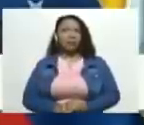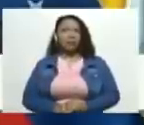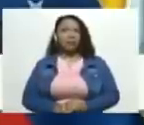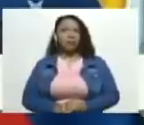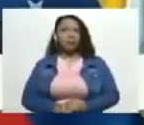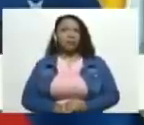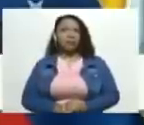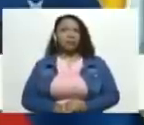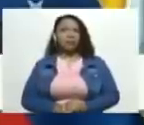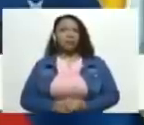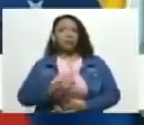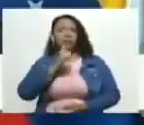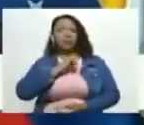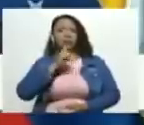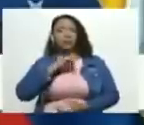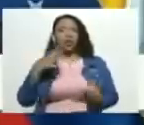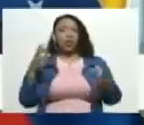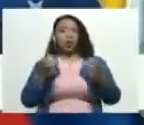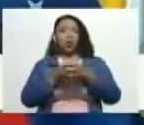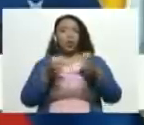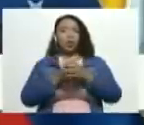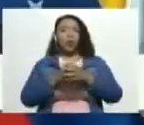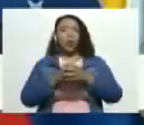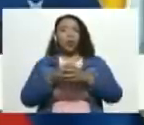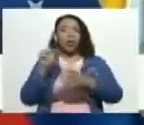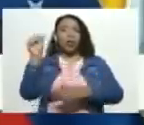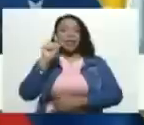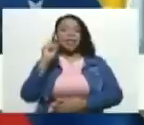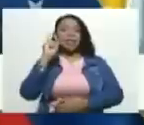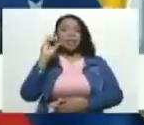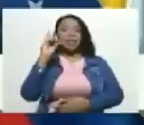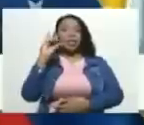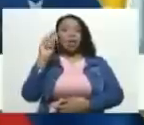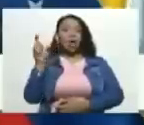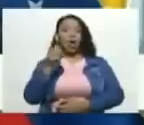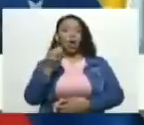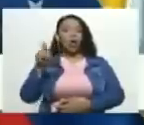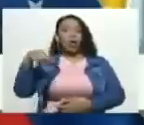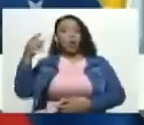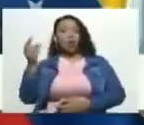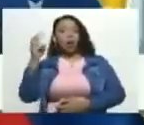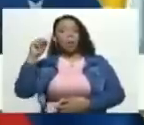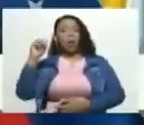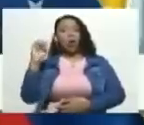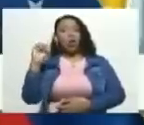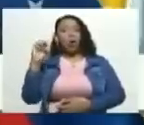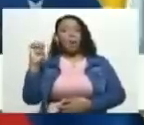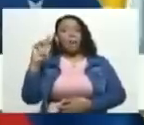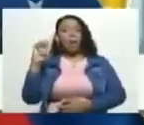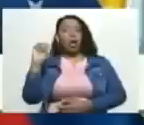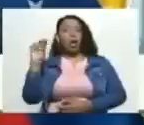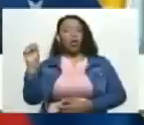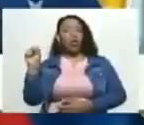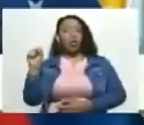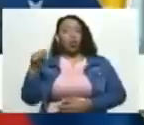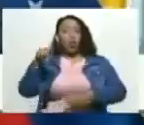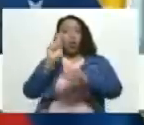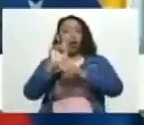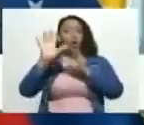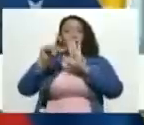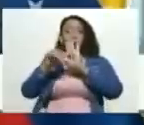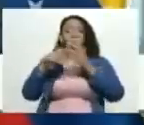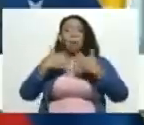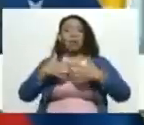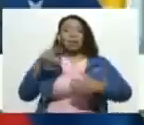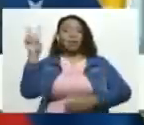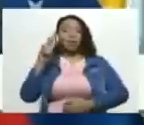designación designación ficticia de junta directiva de CITGOS Pequibén y Monómero a través de las cuales no solo saquearon empresas venezolanas sino que